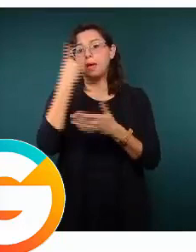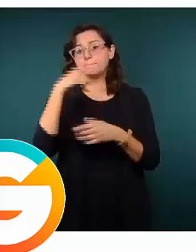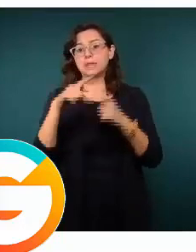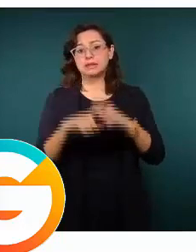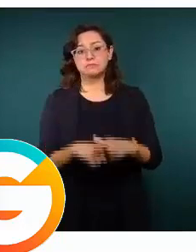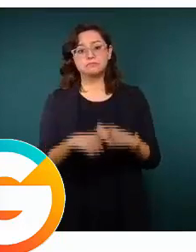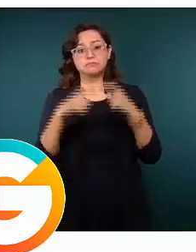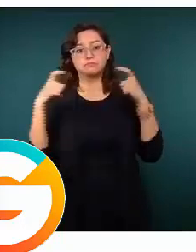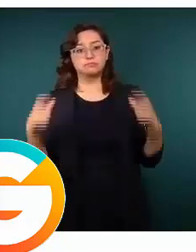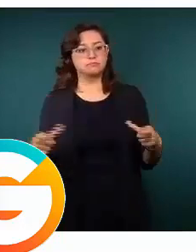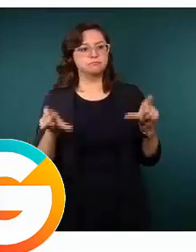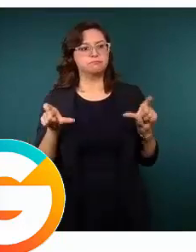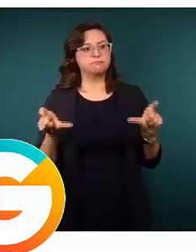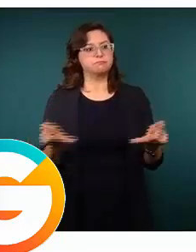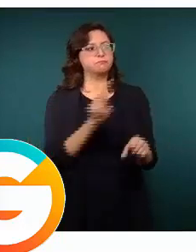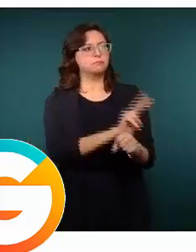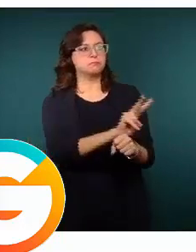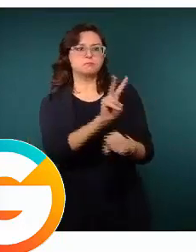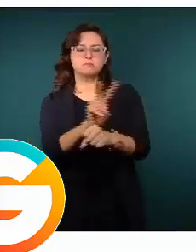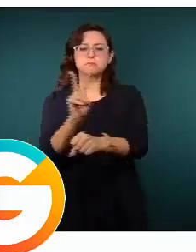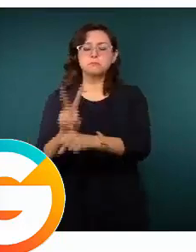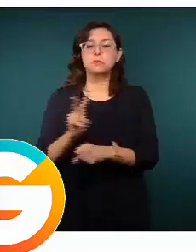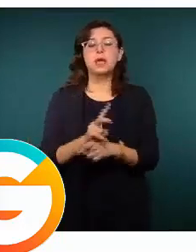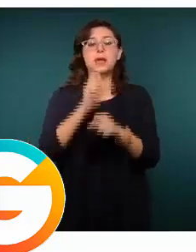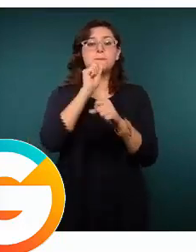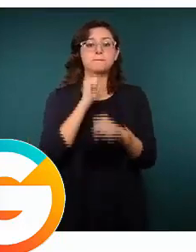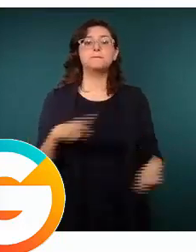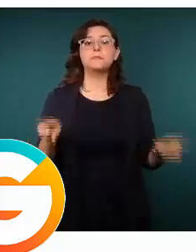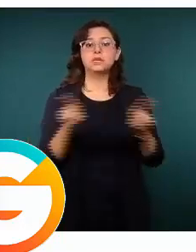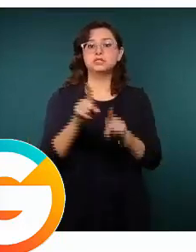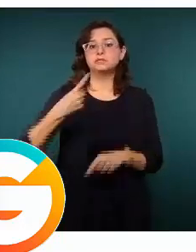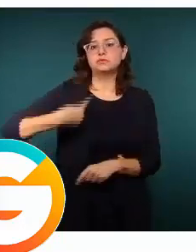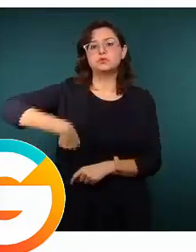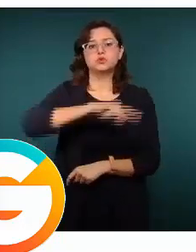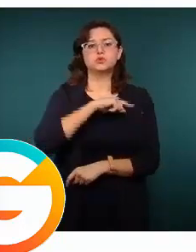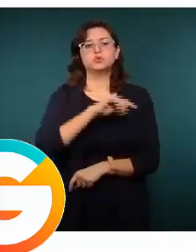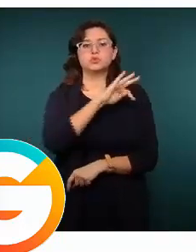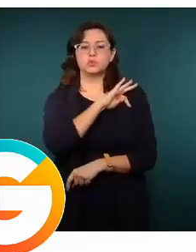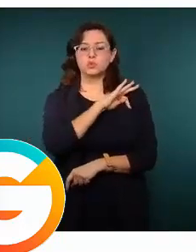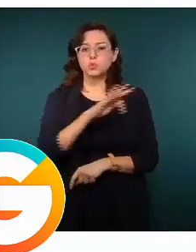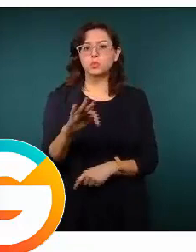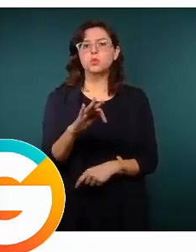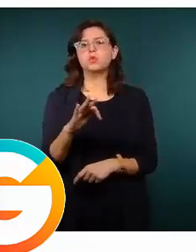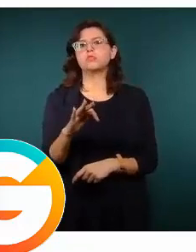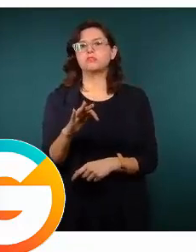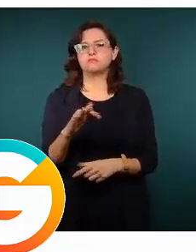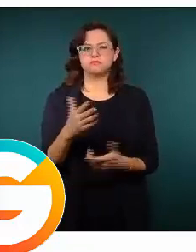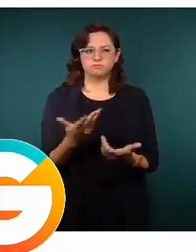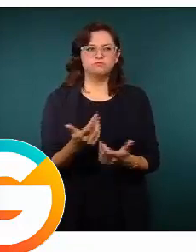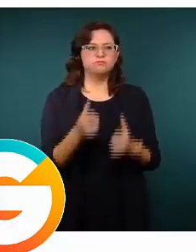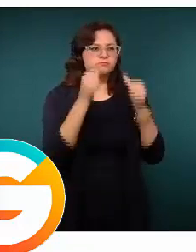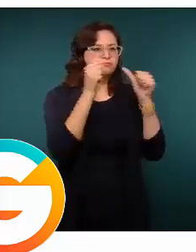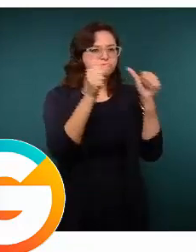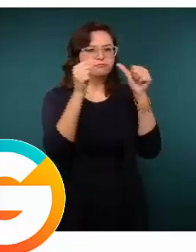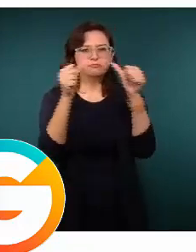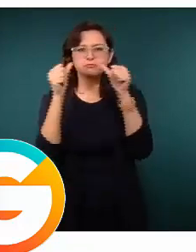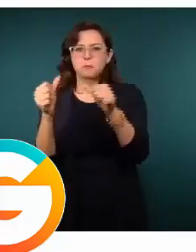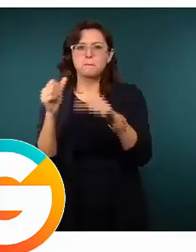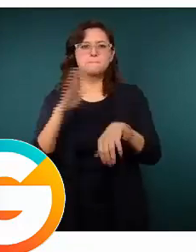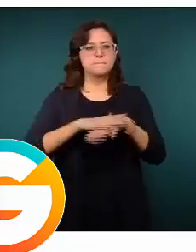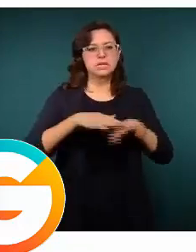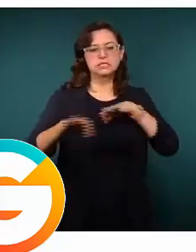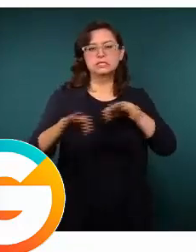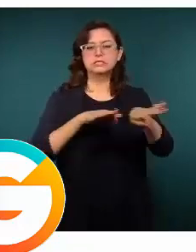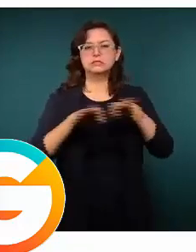manera importante el Estado de fuerza y nos permite trabajar de manera con mayor presencia en todas las regiones.